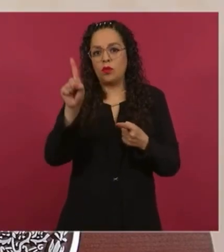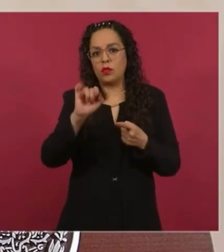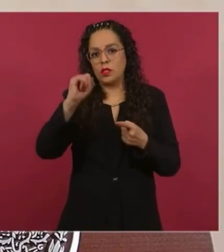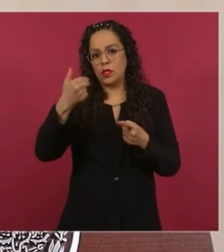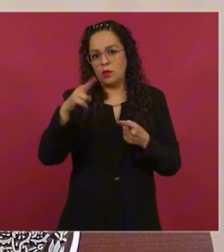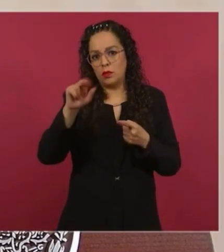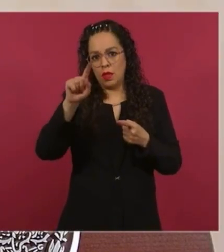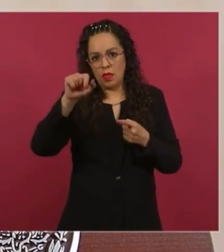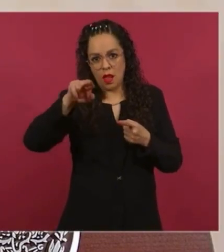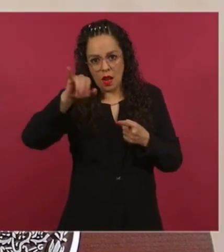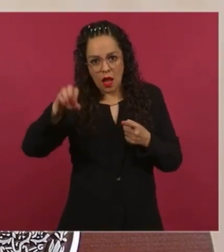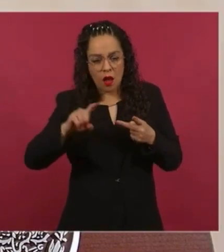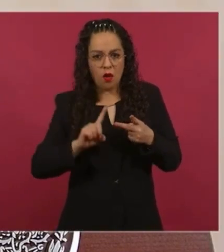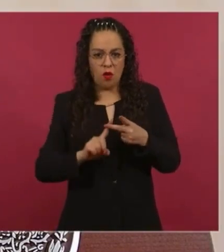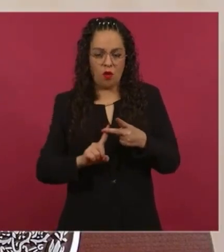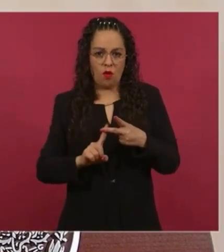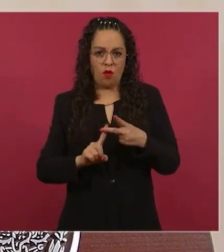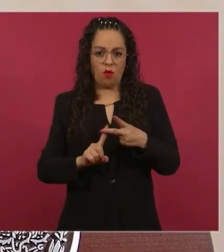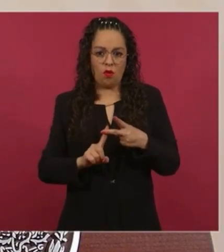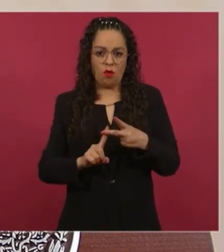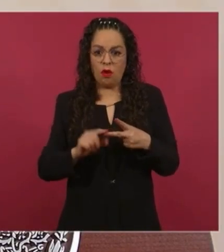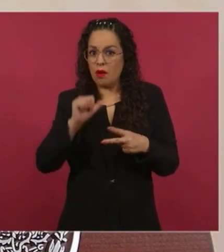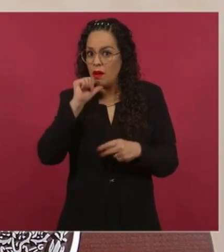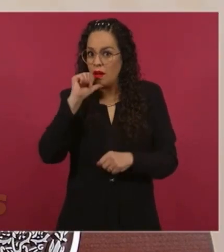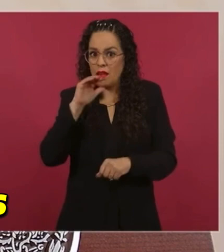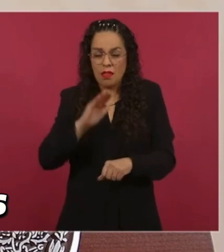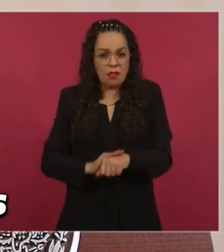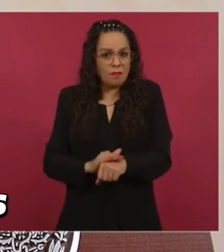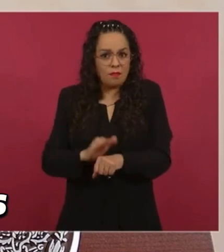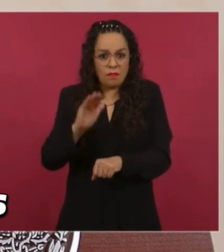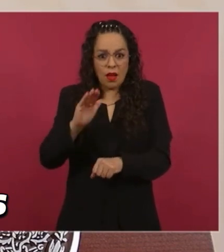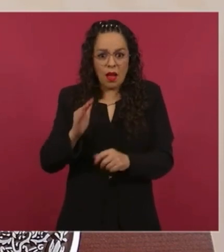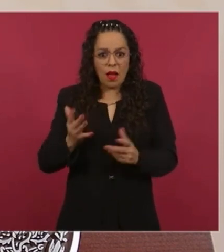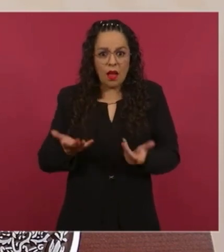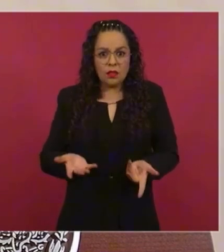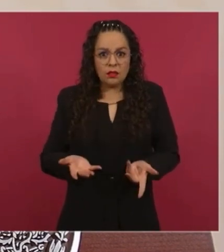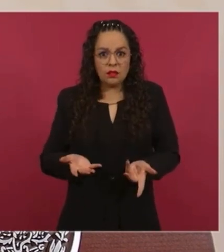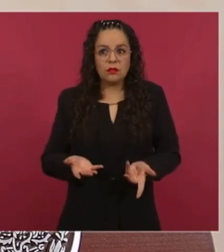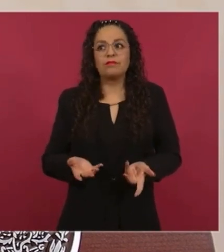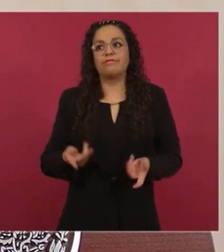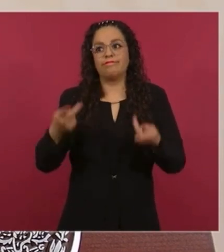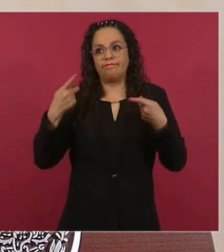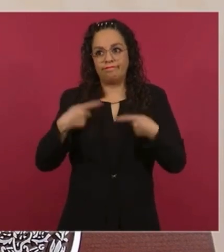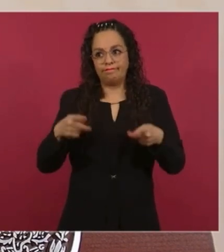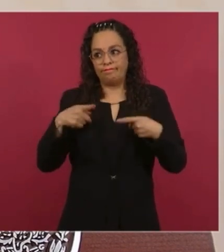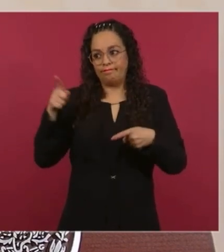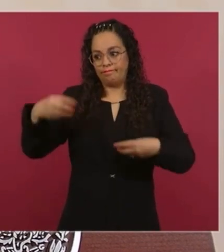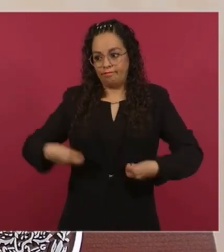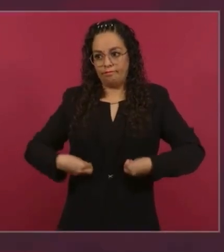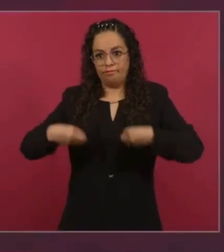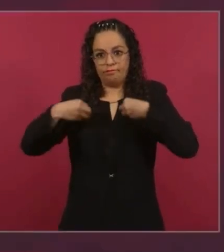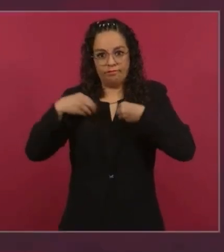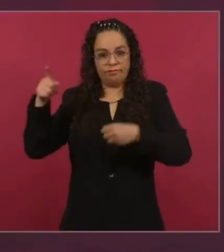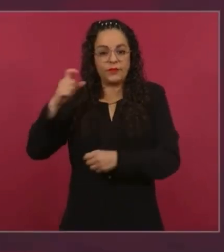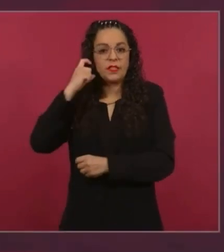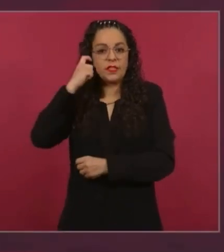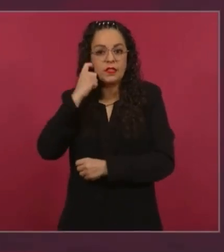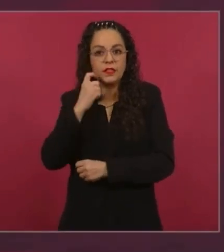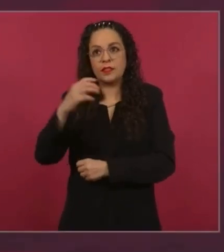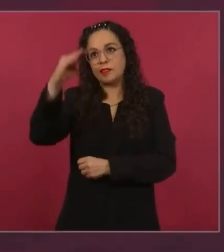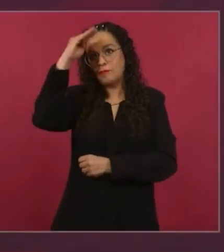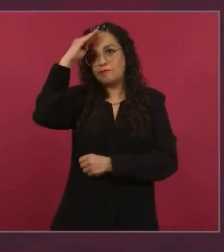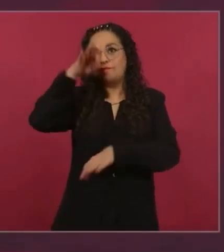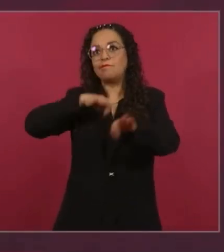¿A dónde se tenían que ir los guerrerenses? Pues a trabajar, al